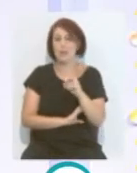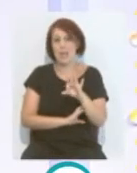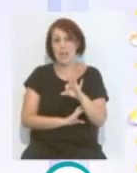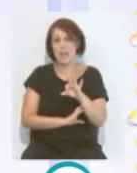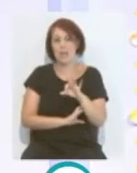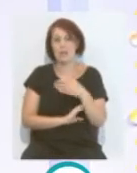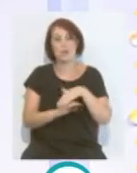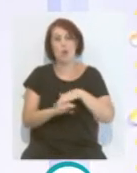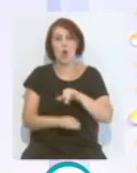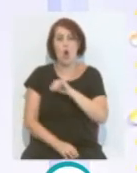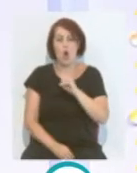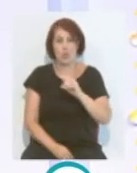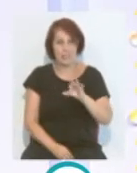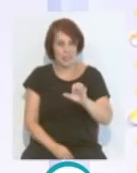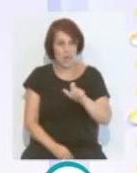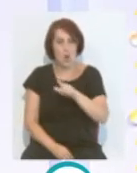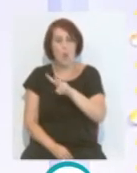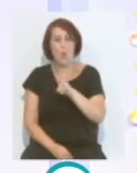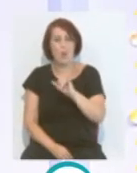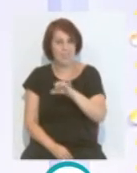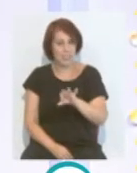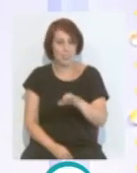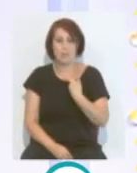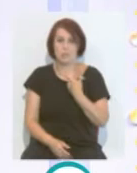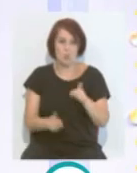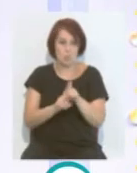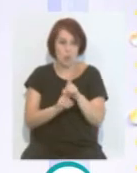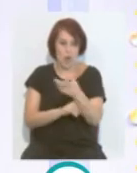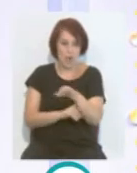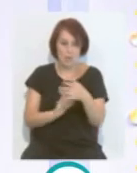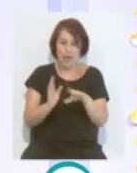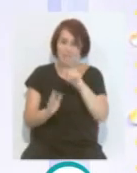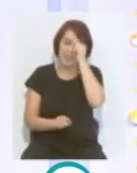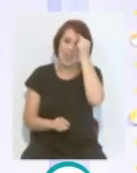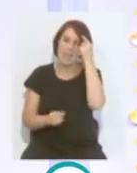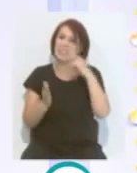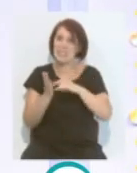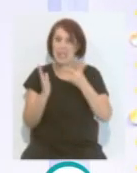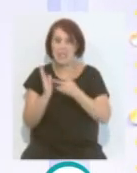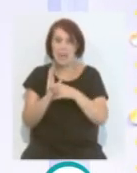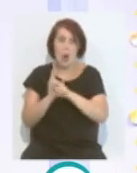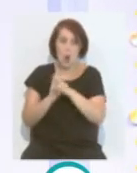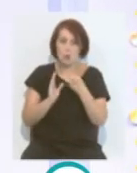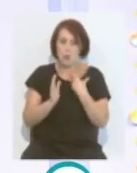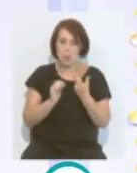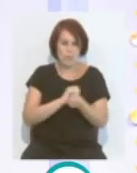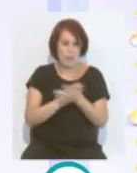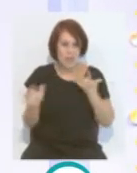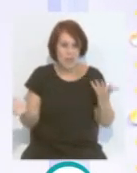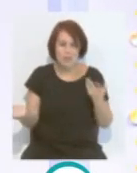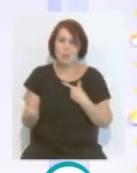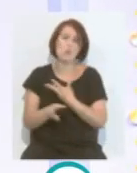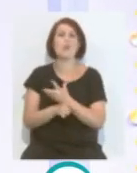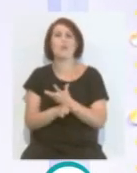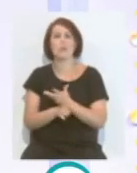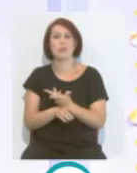delante, ¿no? De la camada que le correspondía. Lechuga tenía una habilidad técnica brutal, una rapidez vertiginosa. Era un